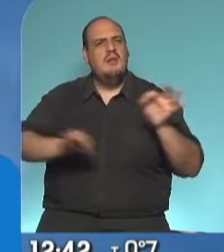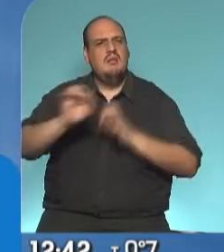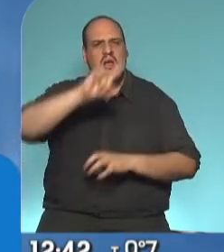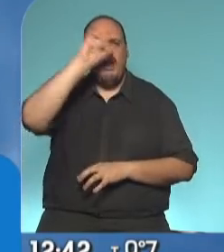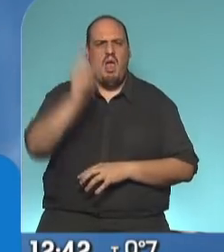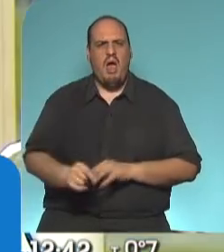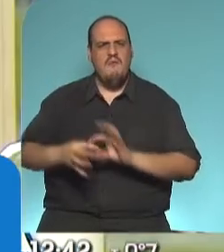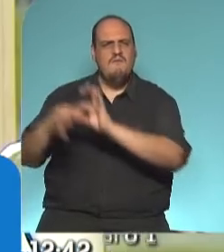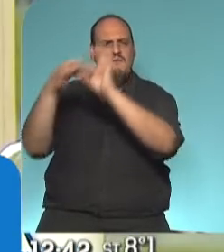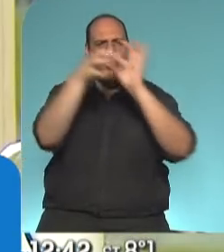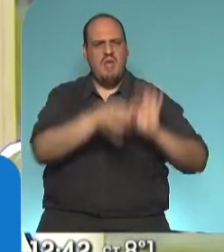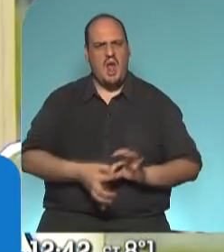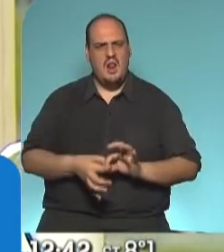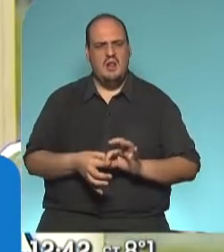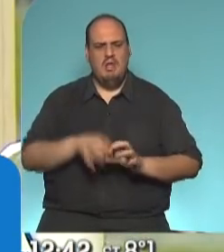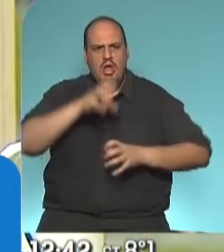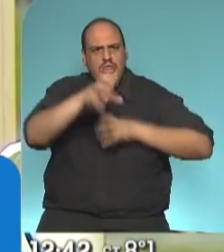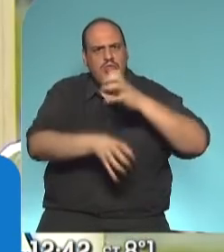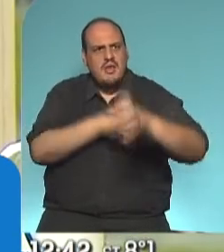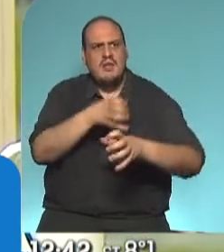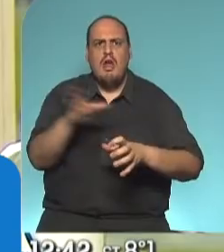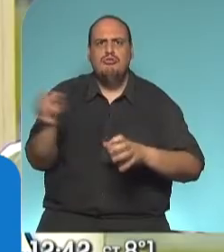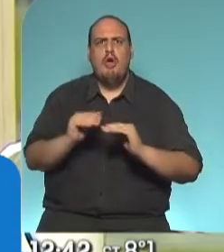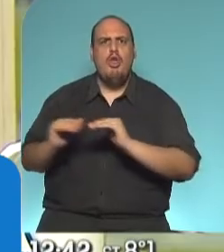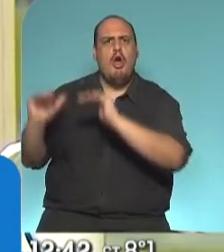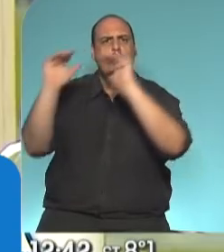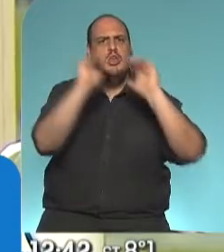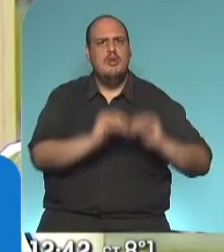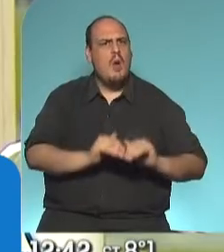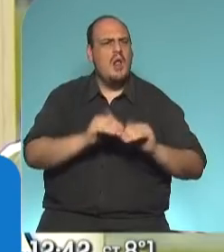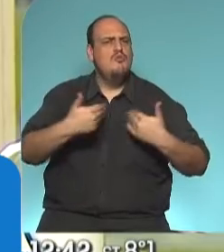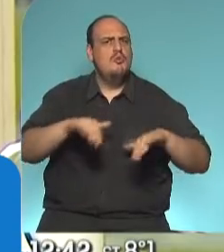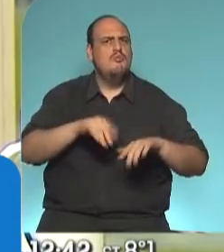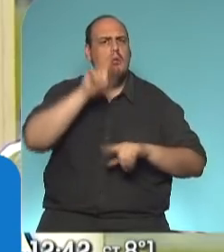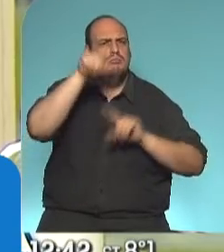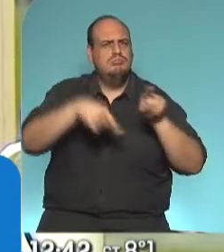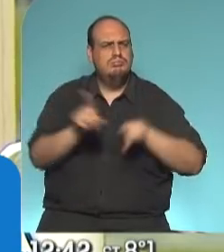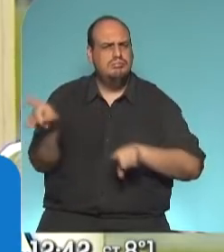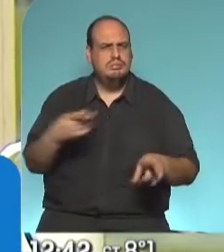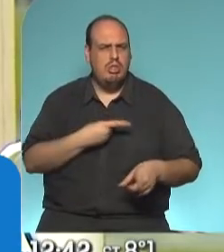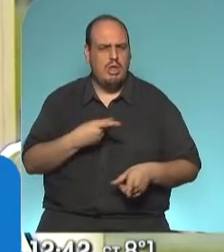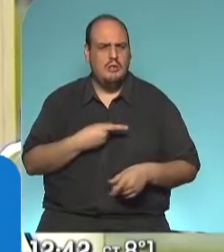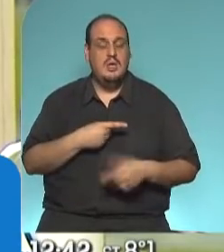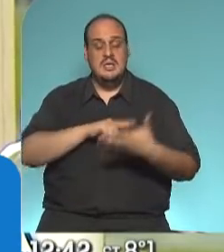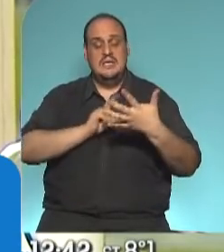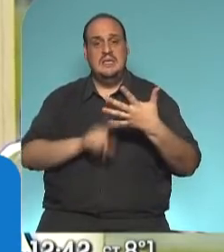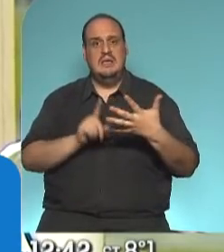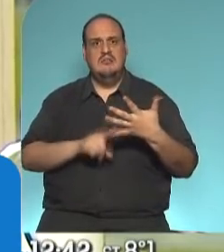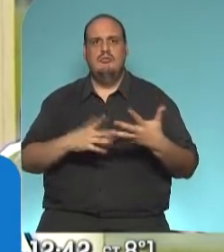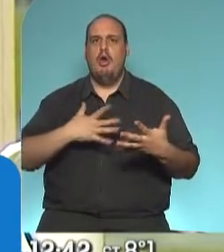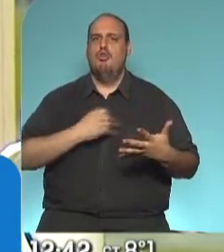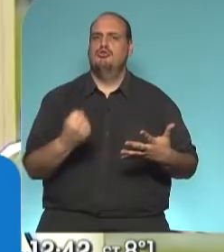el desarrollo respete un concepto de equidad a través de las regiones del país. Y quinto, respetar nuestra soberanía.